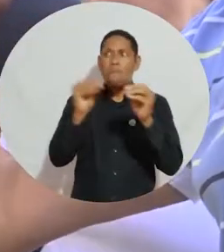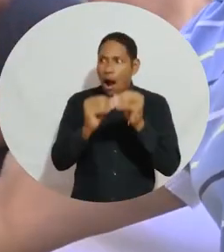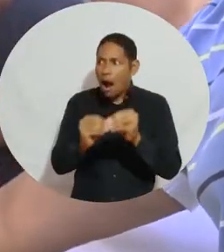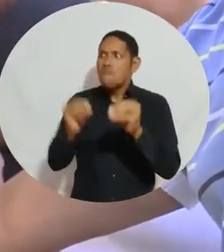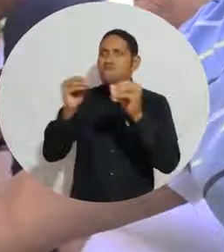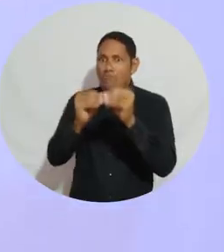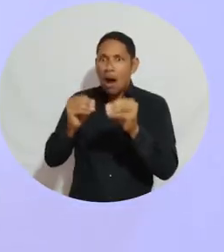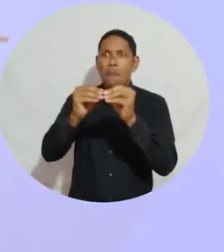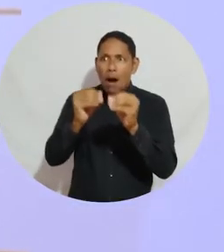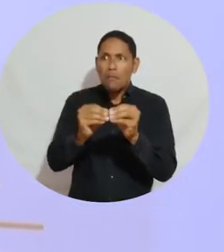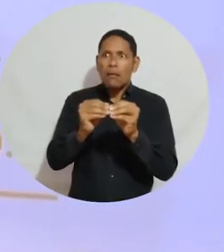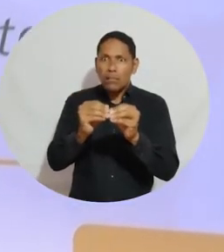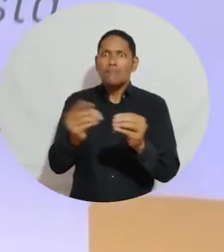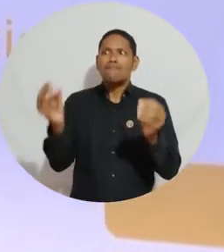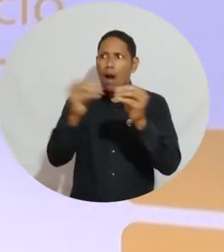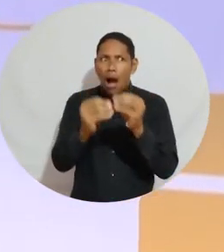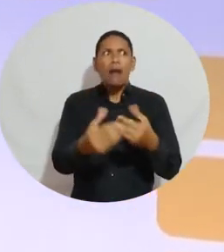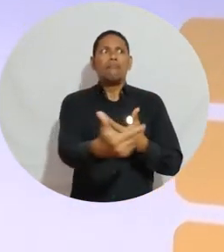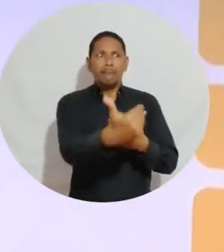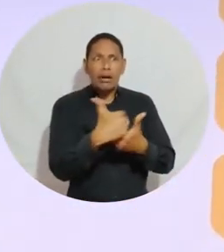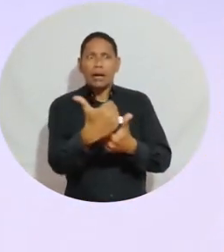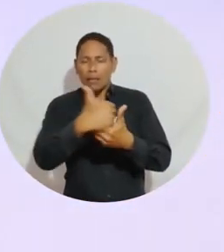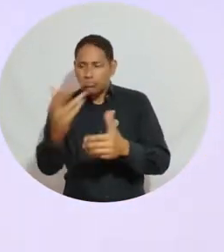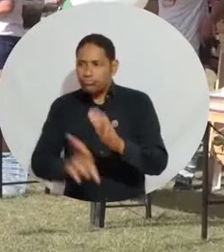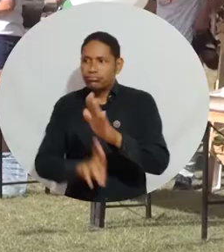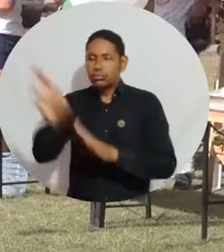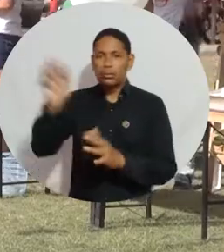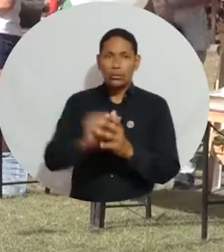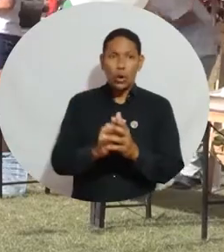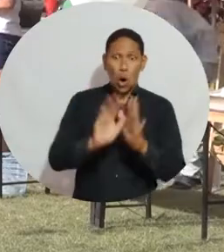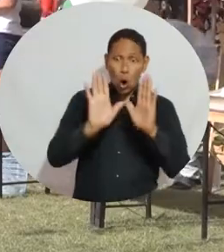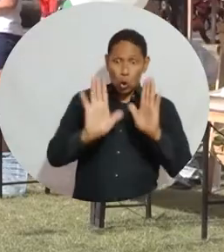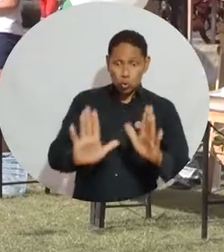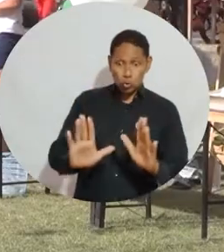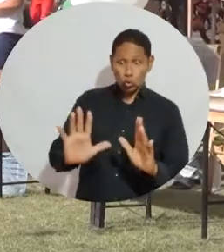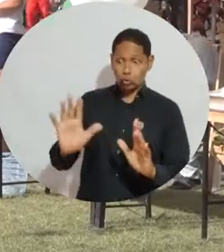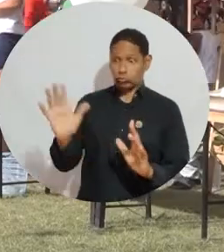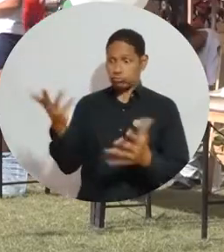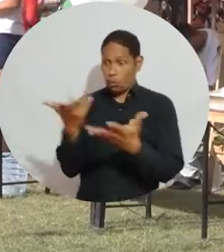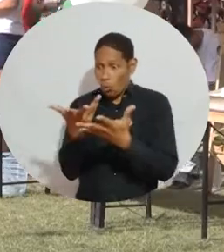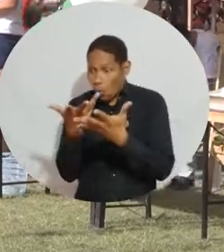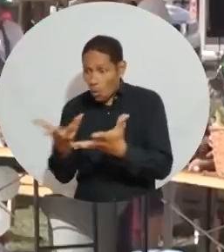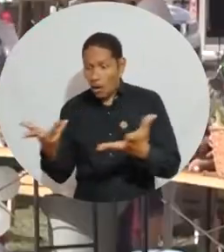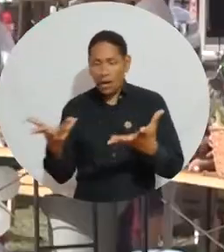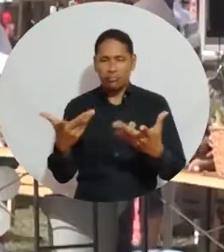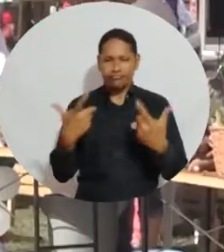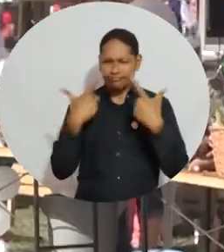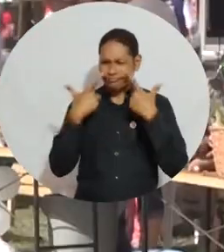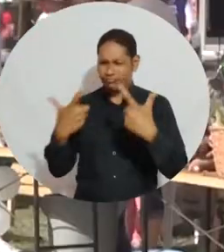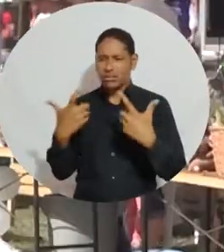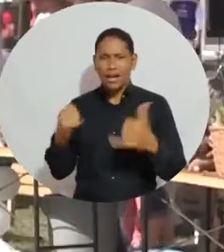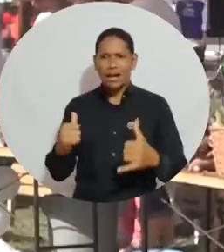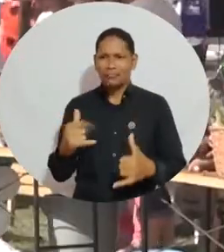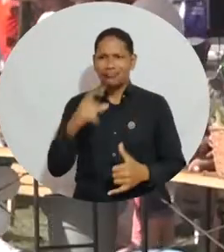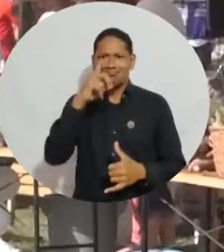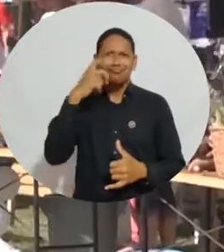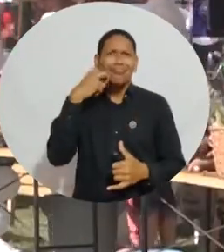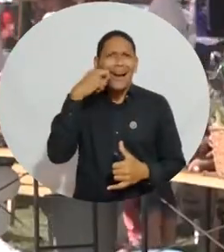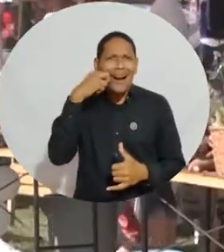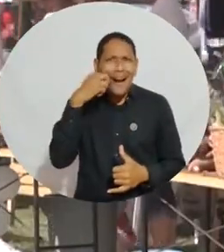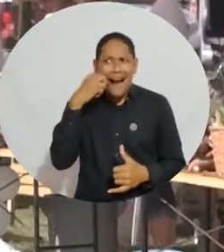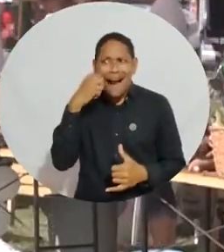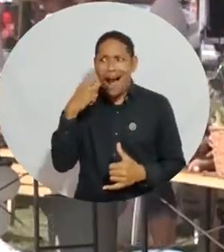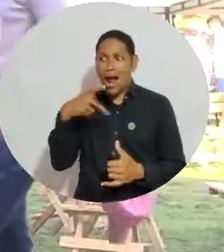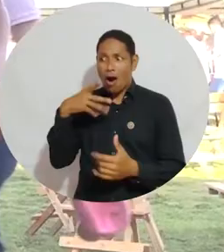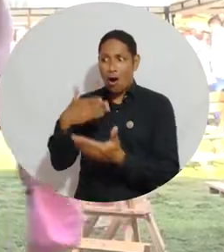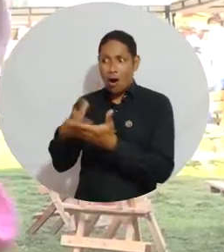no sea ni la primera ni la última, sino que siga viniendo. A la vez yo hago un buen producto fresco, como el carnero que acabo